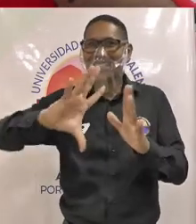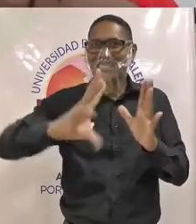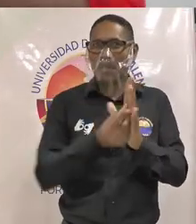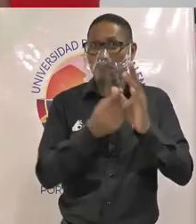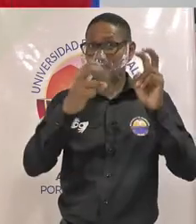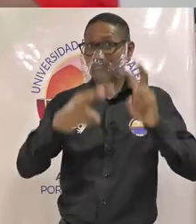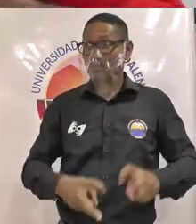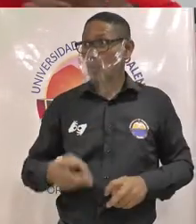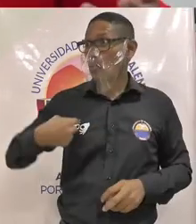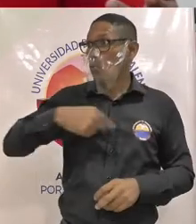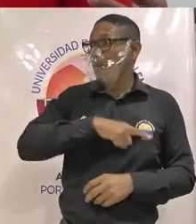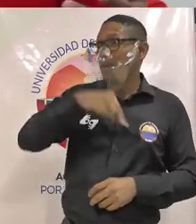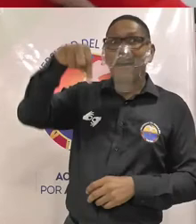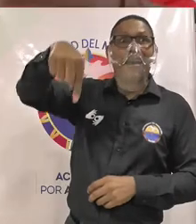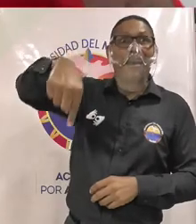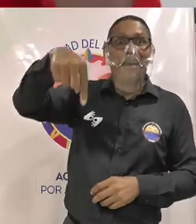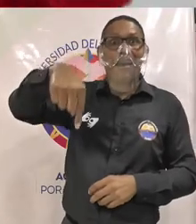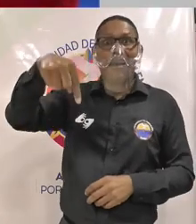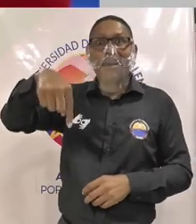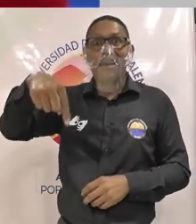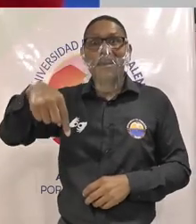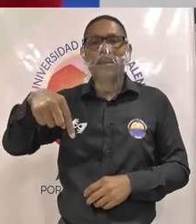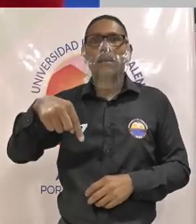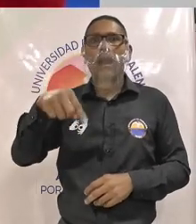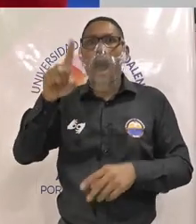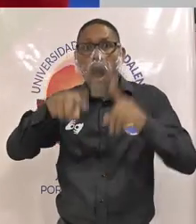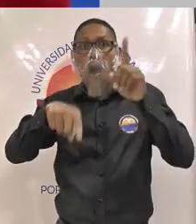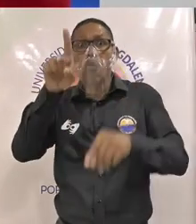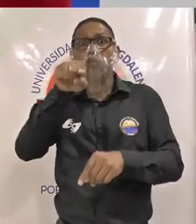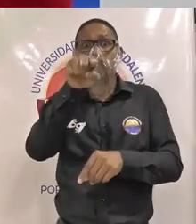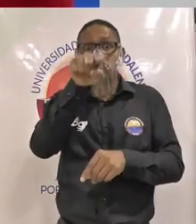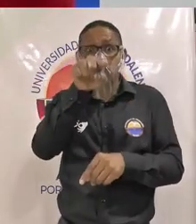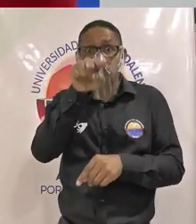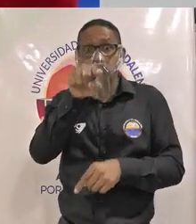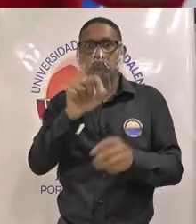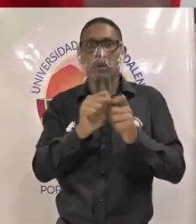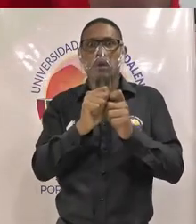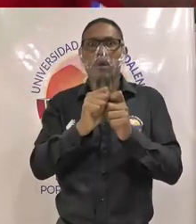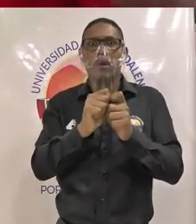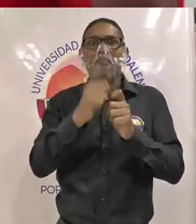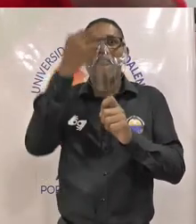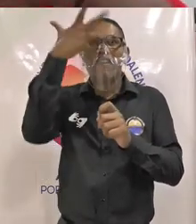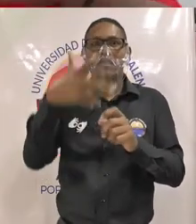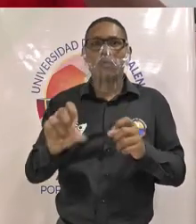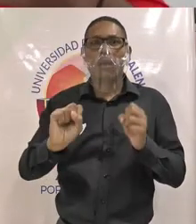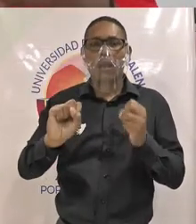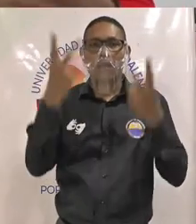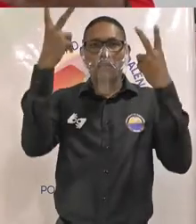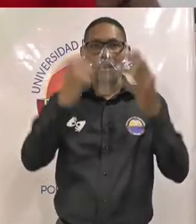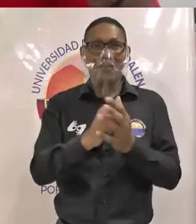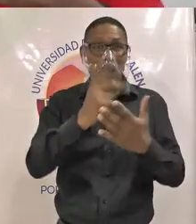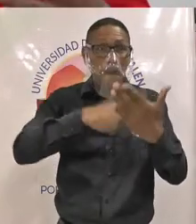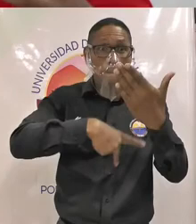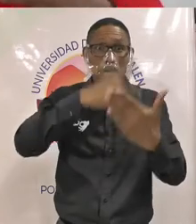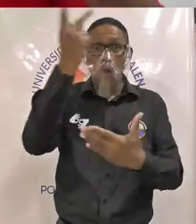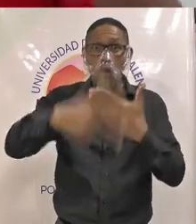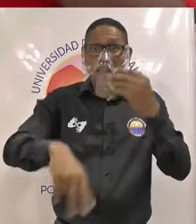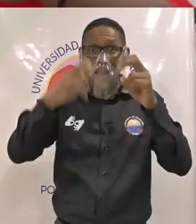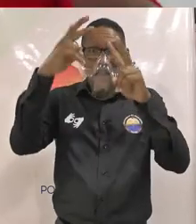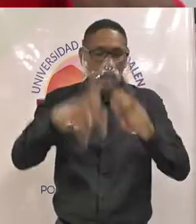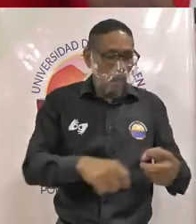personas de los que estamos aquí presentes de los que se encuentran ahí en la transmisión del Facebook Live le han devuelto el proyecto de investigación